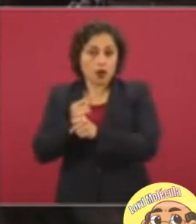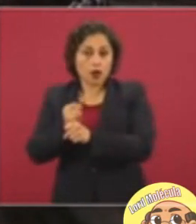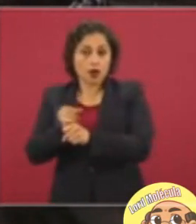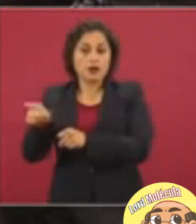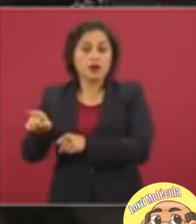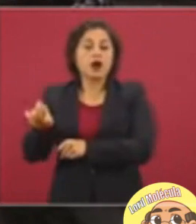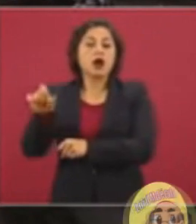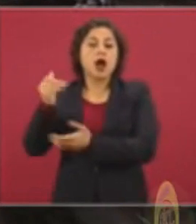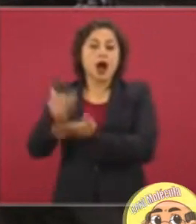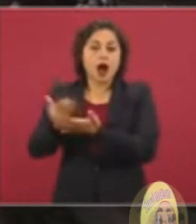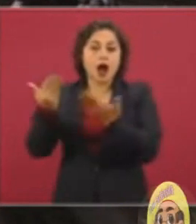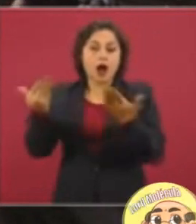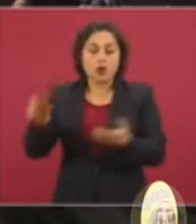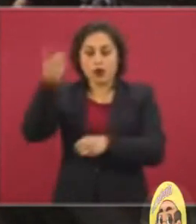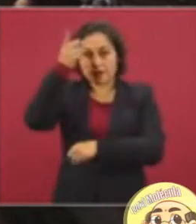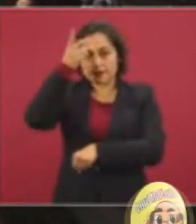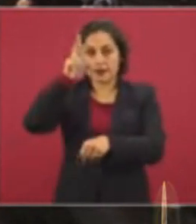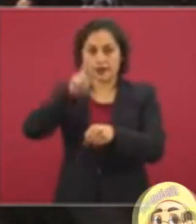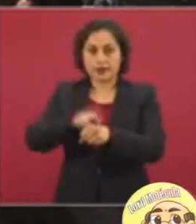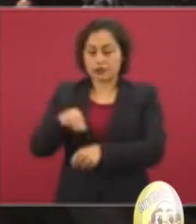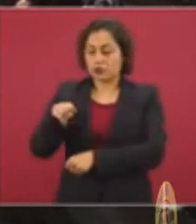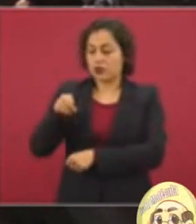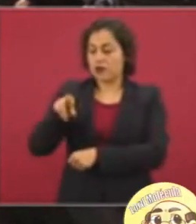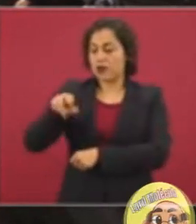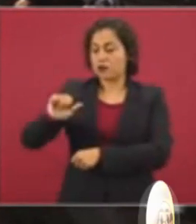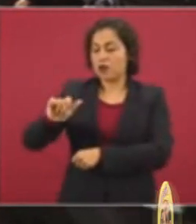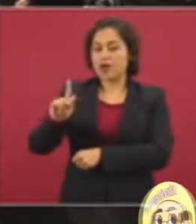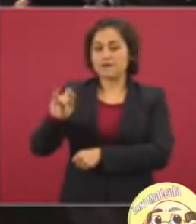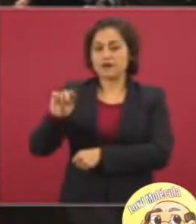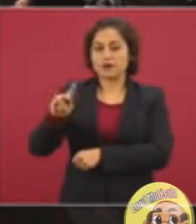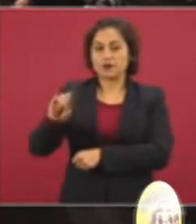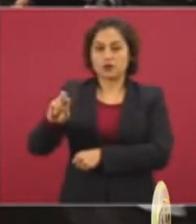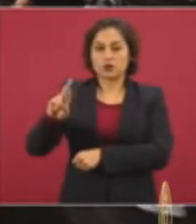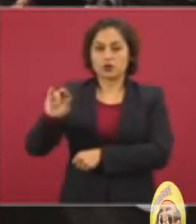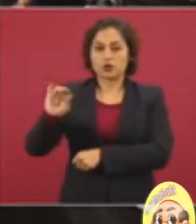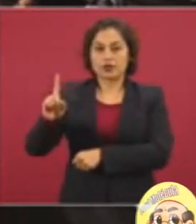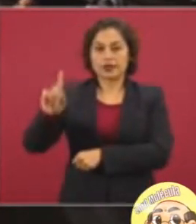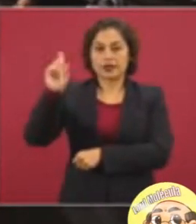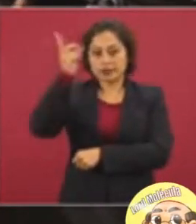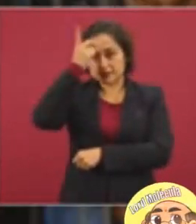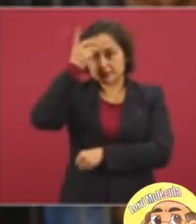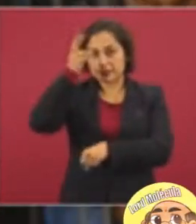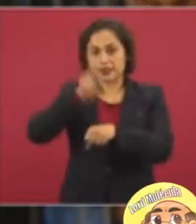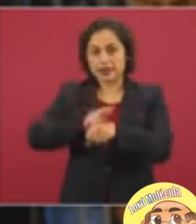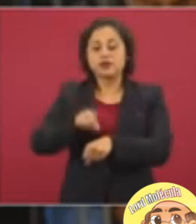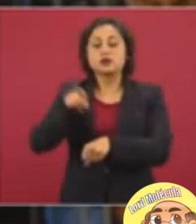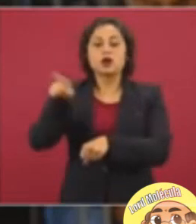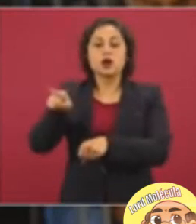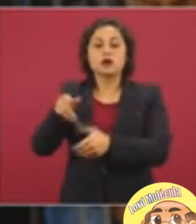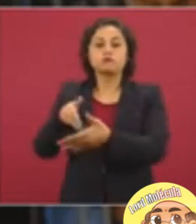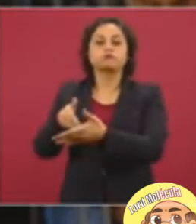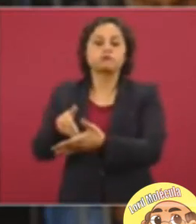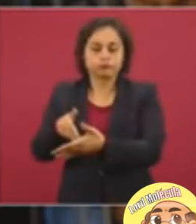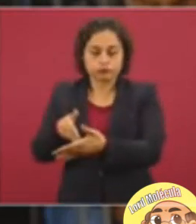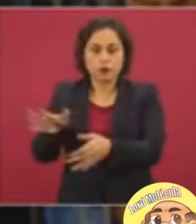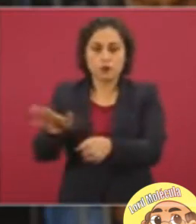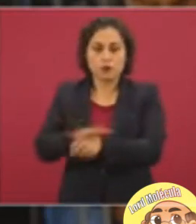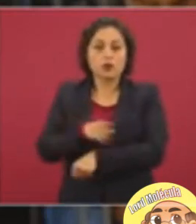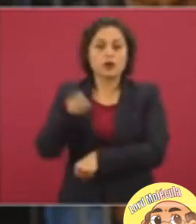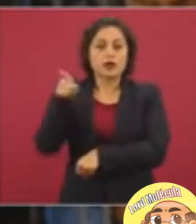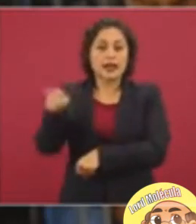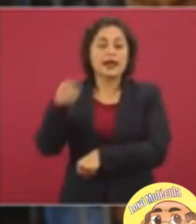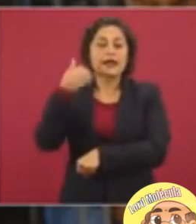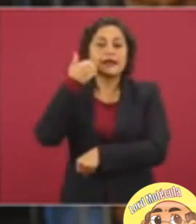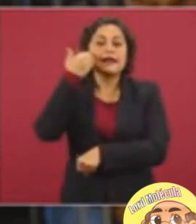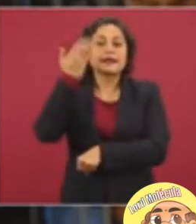del Politécnico, Mario Alberto Rodríguez, quien en la efervescencia por reelegirse, buscó lo entrevistar a